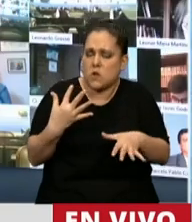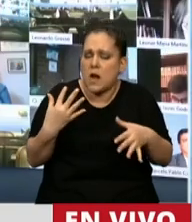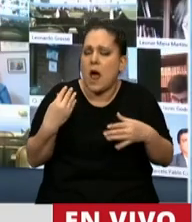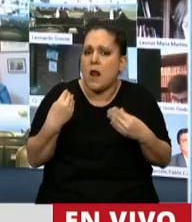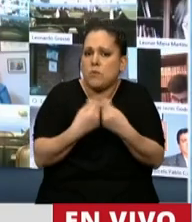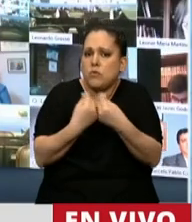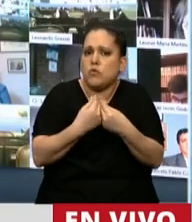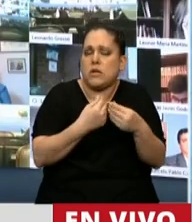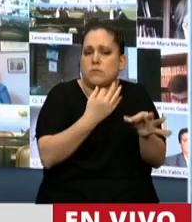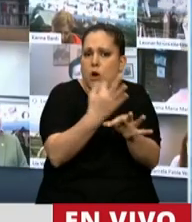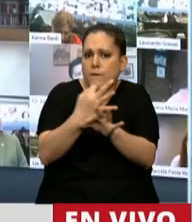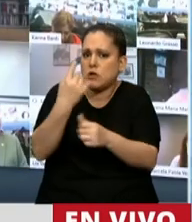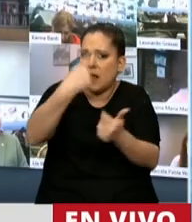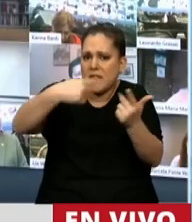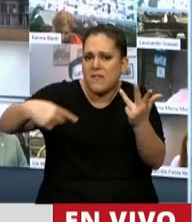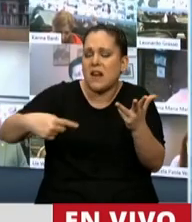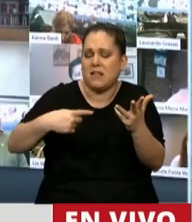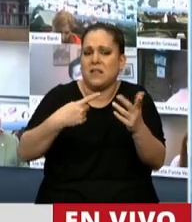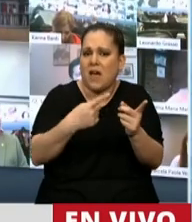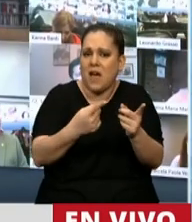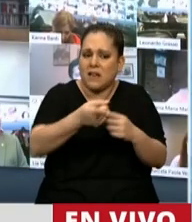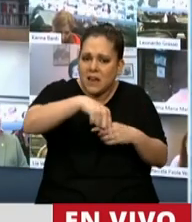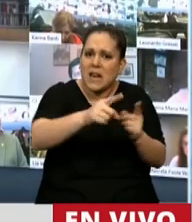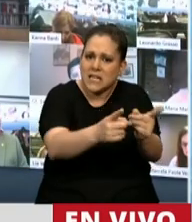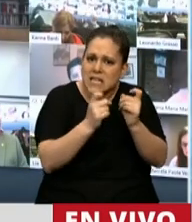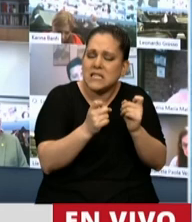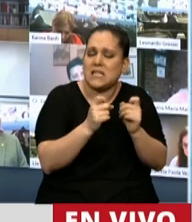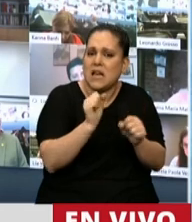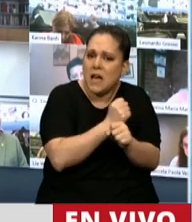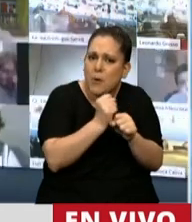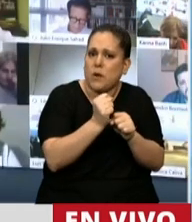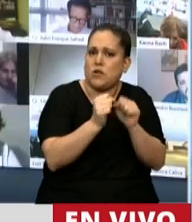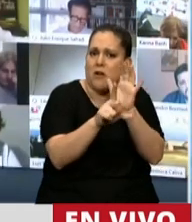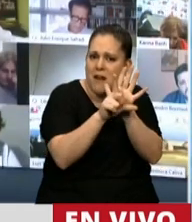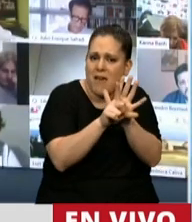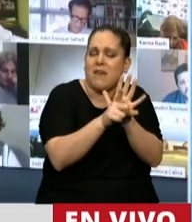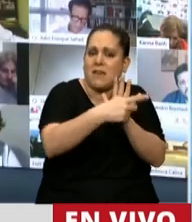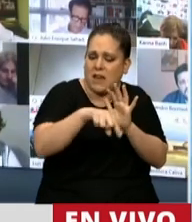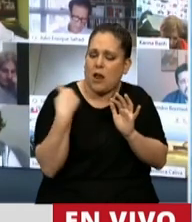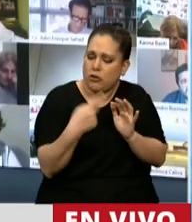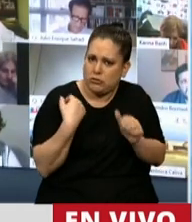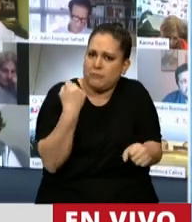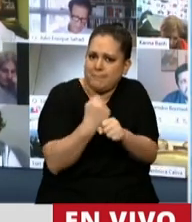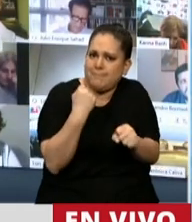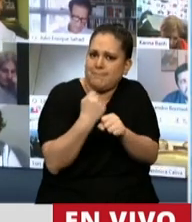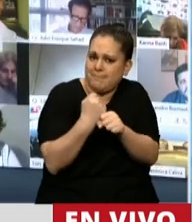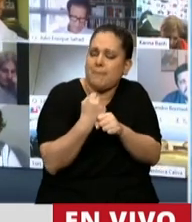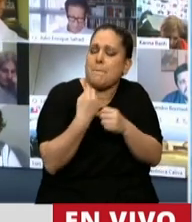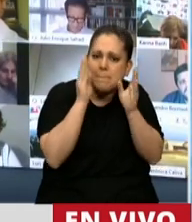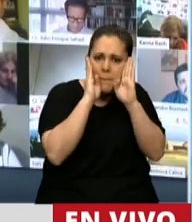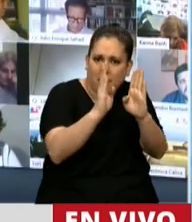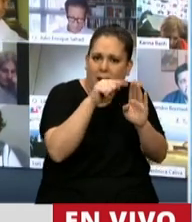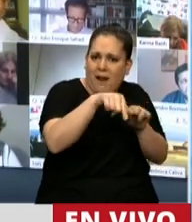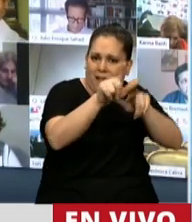disciplinas auxiliares que hoy están esperando esa discusión y que estamos trabajando personalmente en